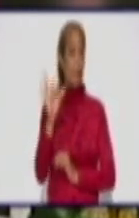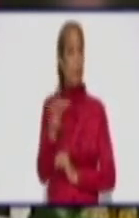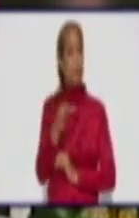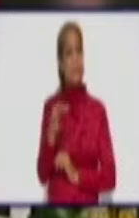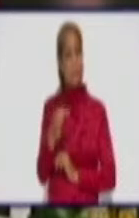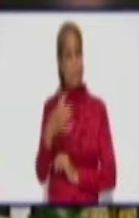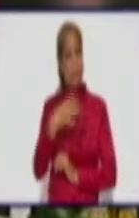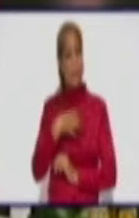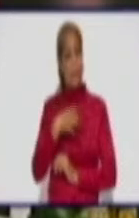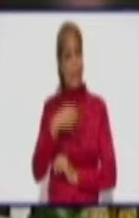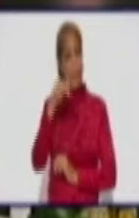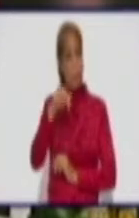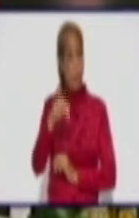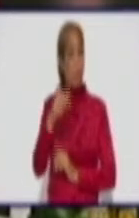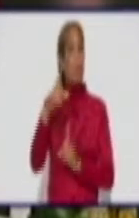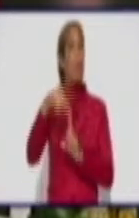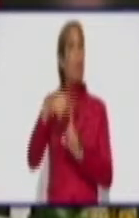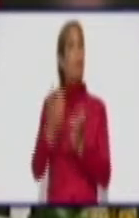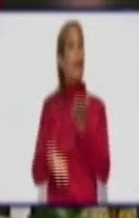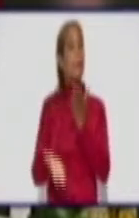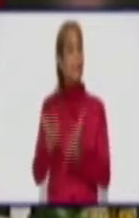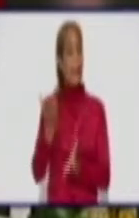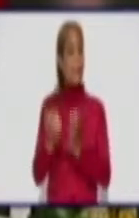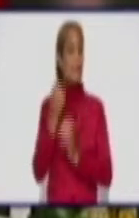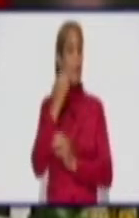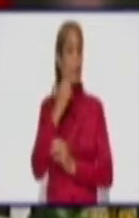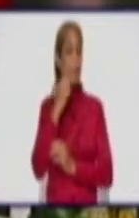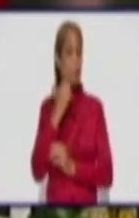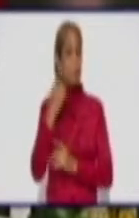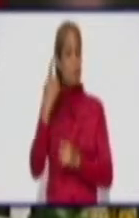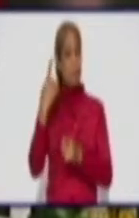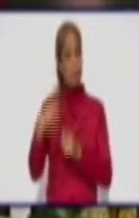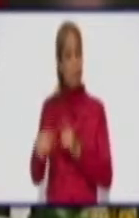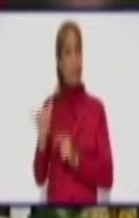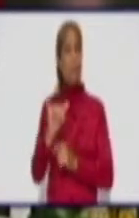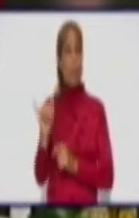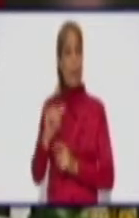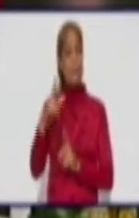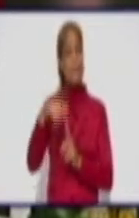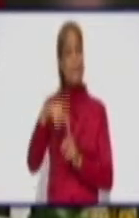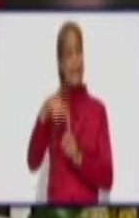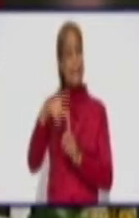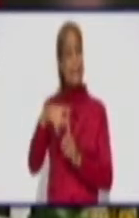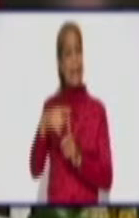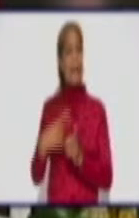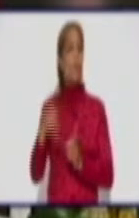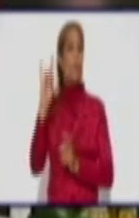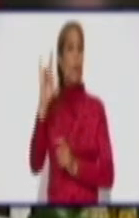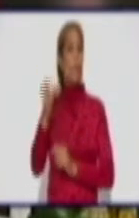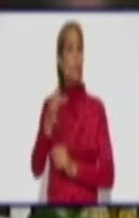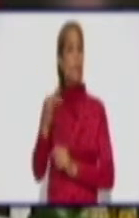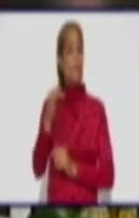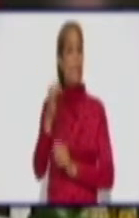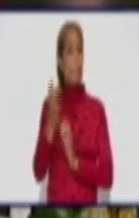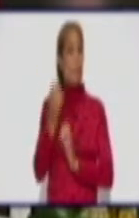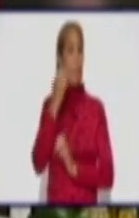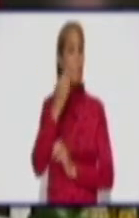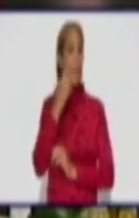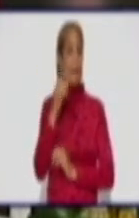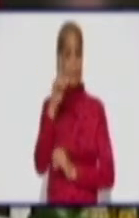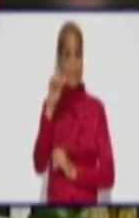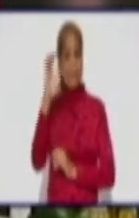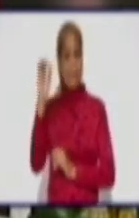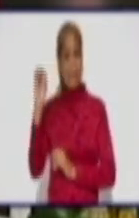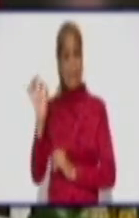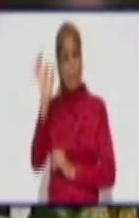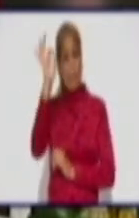tenemos hoy con la tasa mayor, pero tenemos nueve municipios con una tasa por encima de 100. Lo que dice, lo que habla a